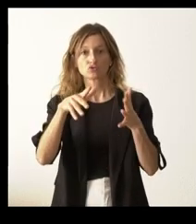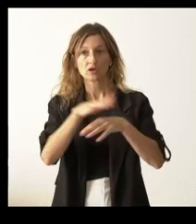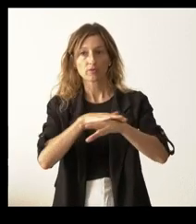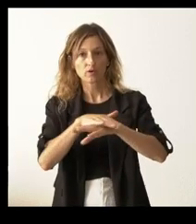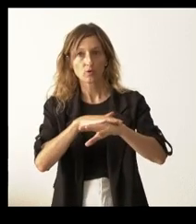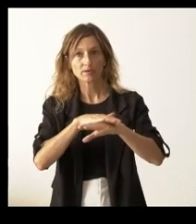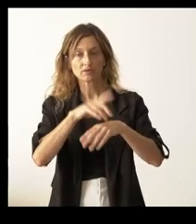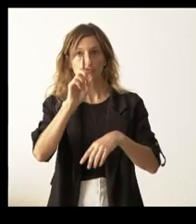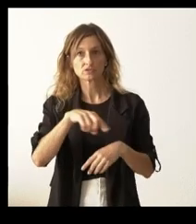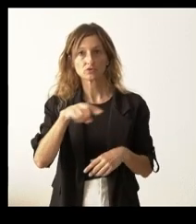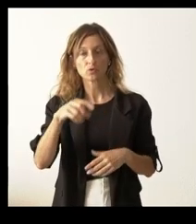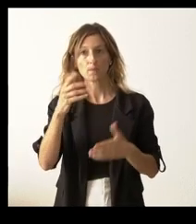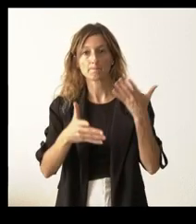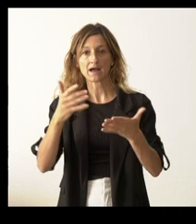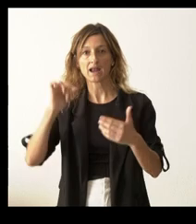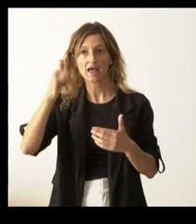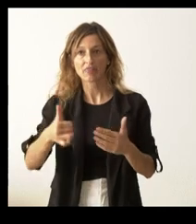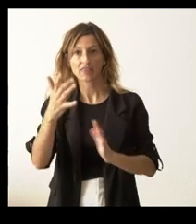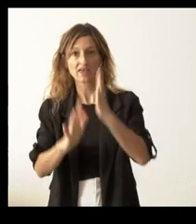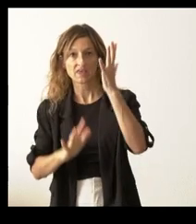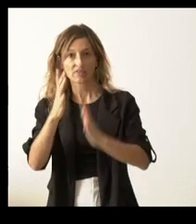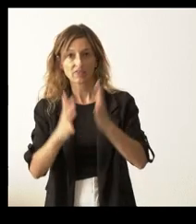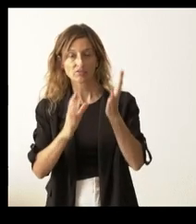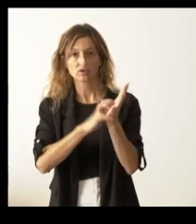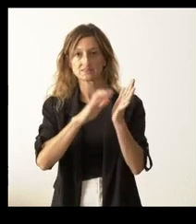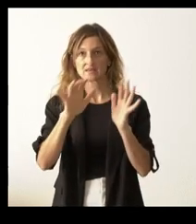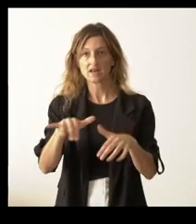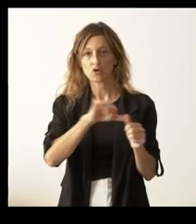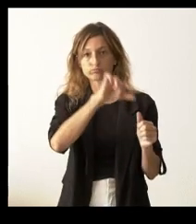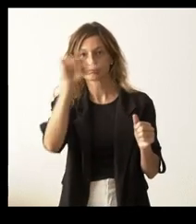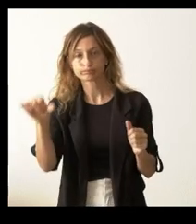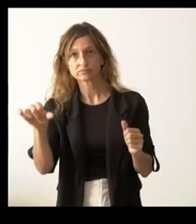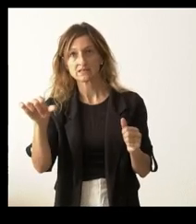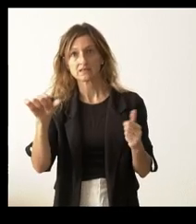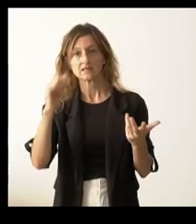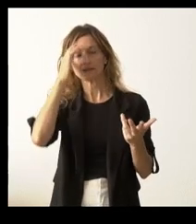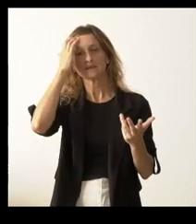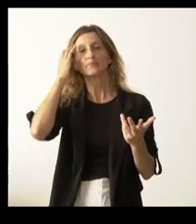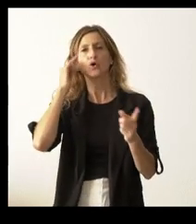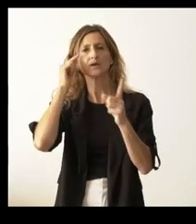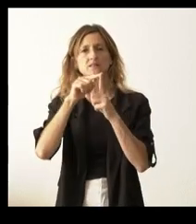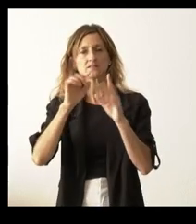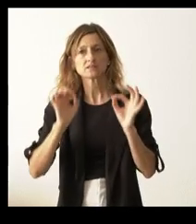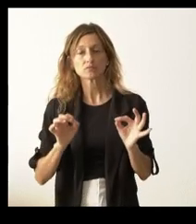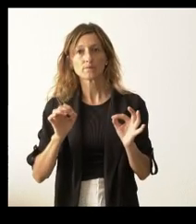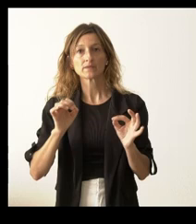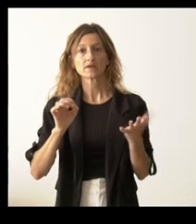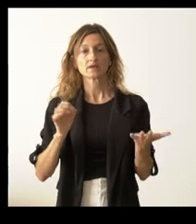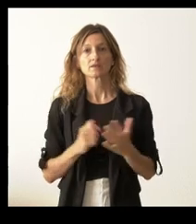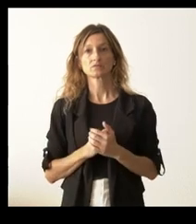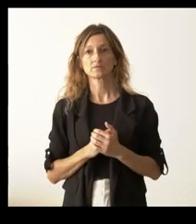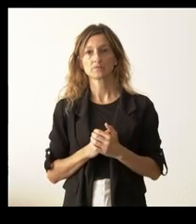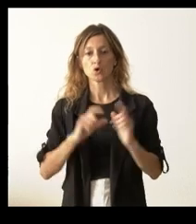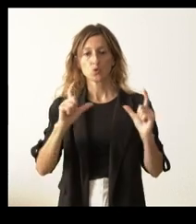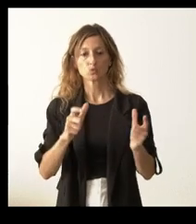se ha hecho un balance de los incendios en la comunidad de Castilla y León y con qué ánimos se enfrenta la